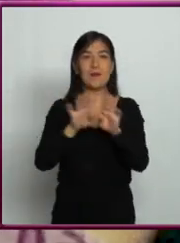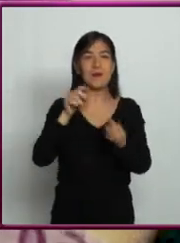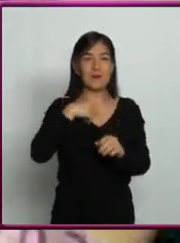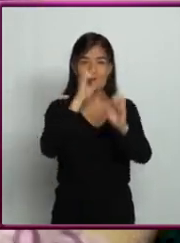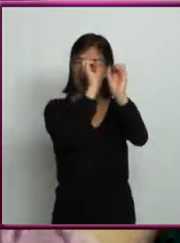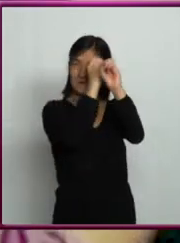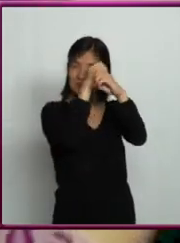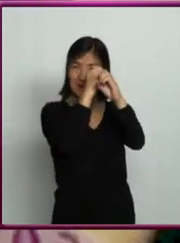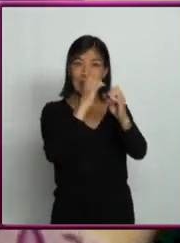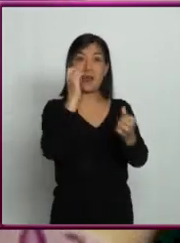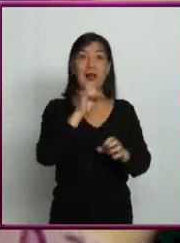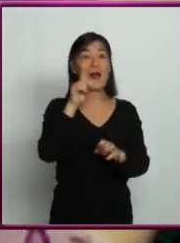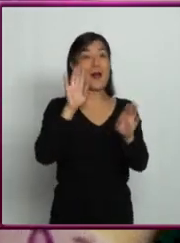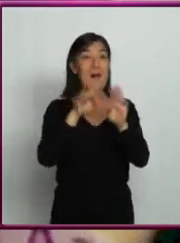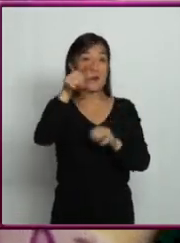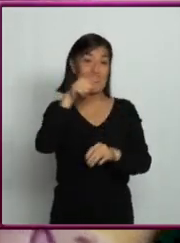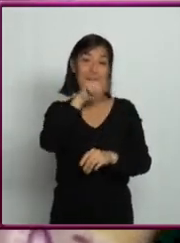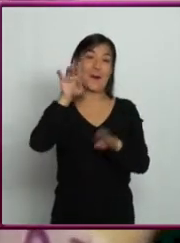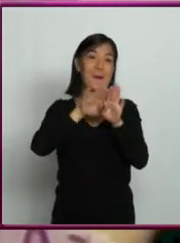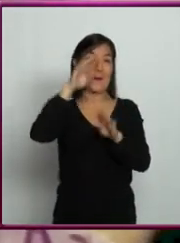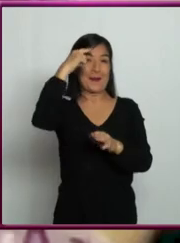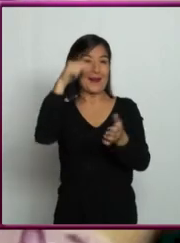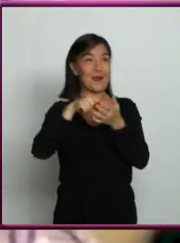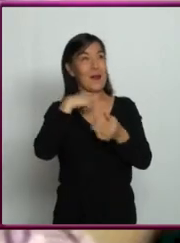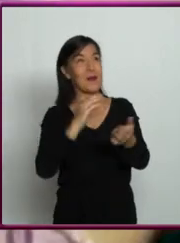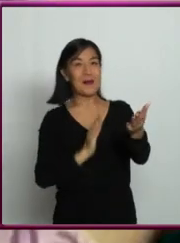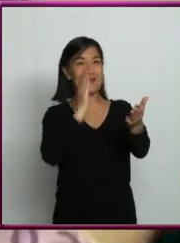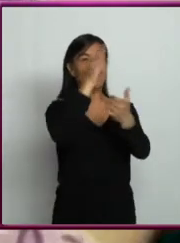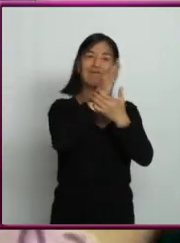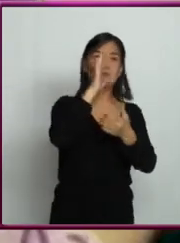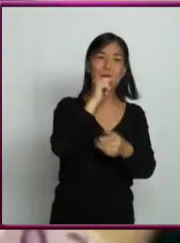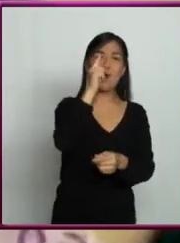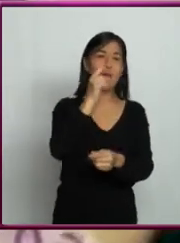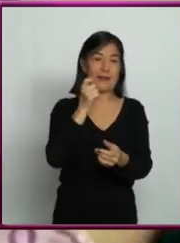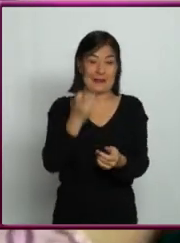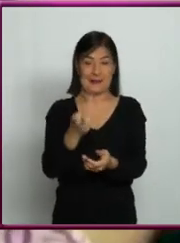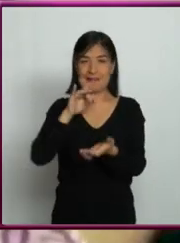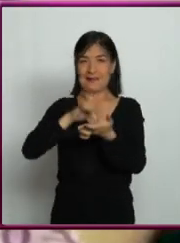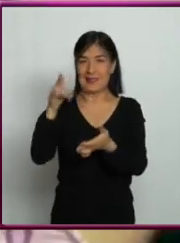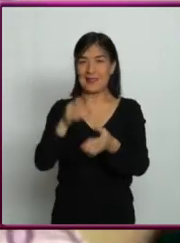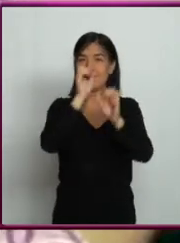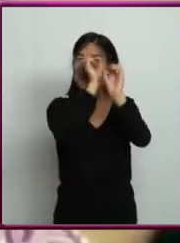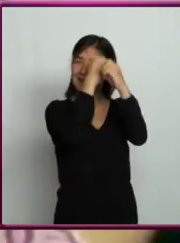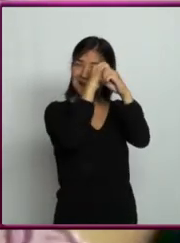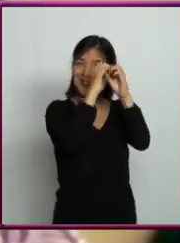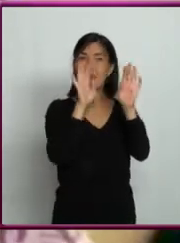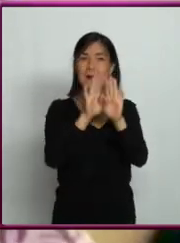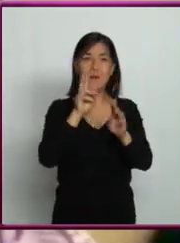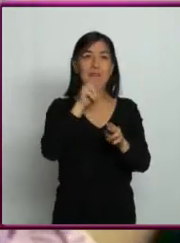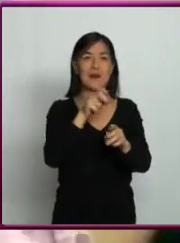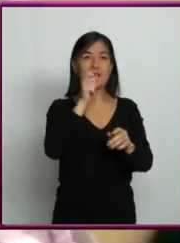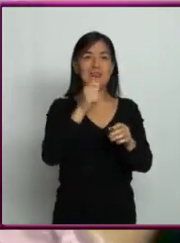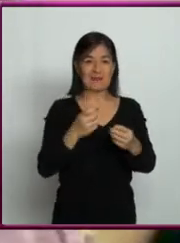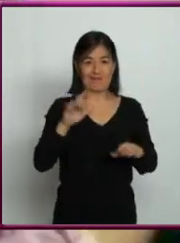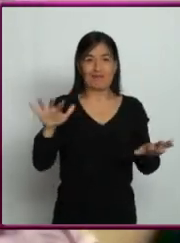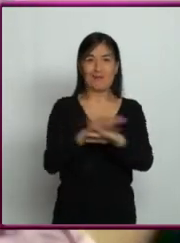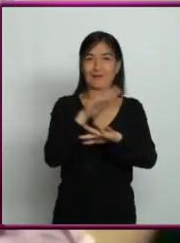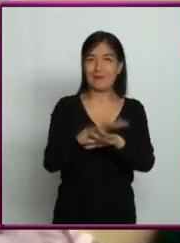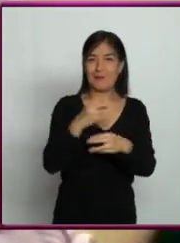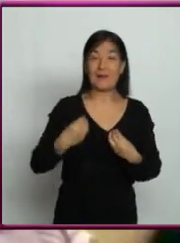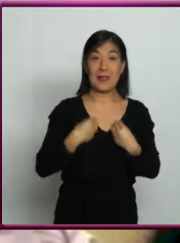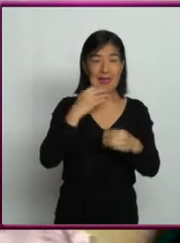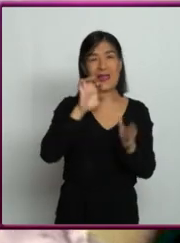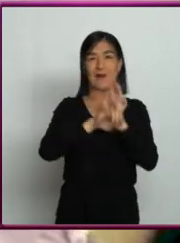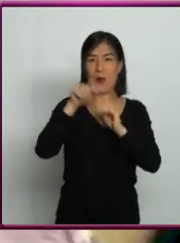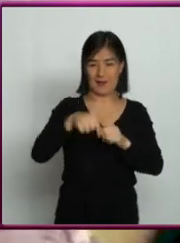telescopio, porque no se trata de viajar para allá, están muy lejos, sino detectar con un telescopio los cambios que la vida genera. Aquí en la Tierra,